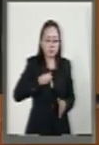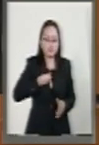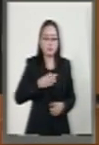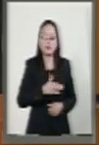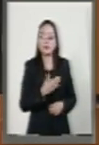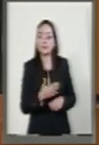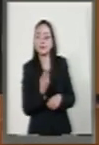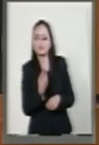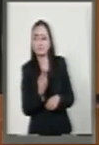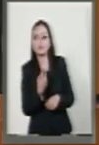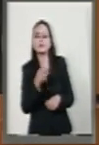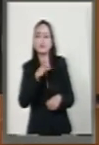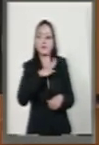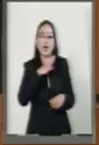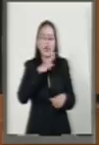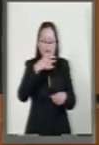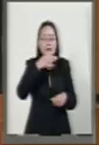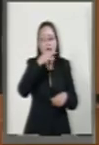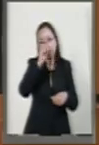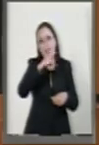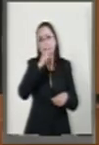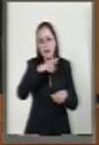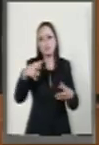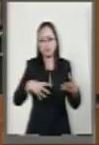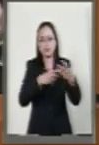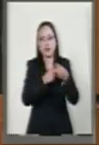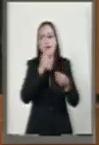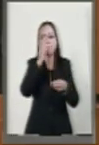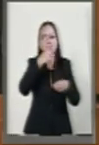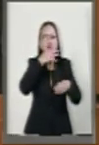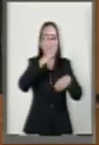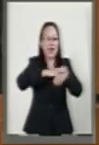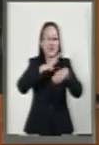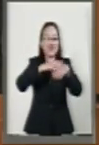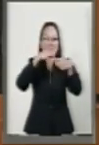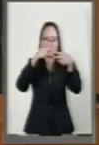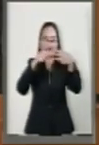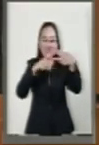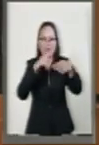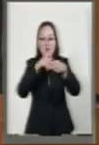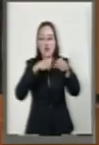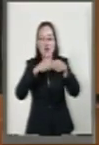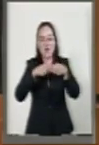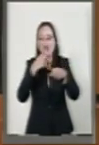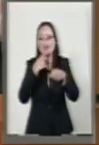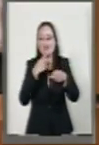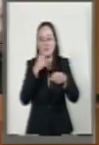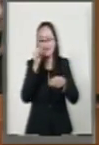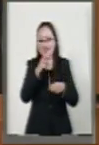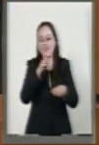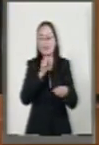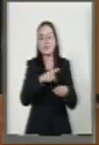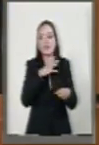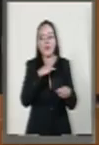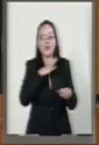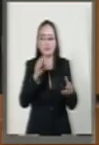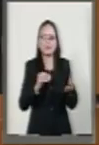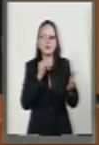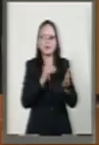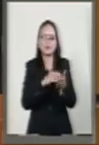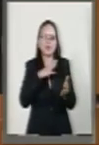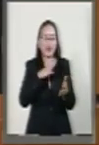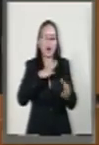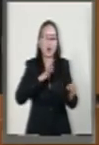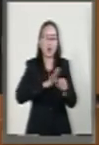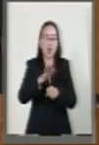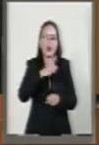para el tema de los semáforos. En consecuencia, pues el manejo correcto debe ser responsable y debe ser adecuado al nivel del